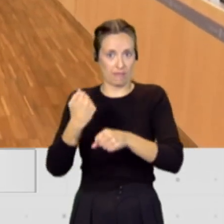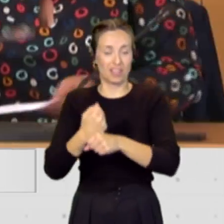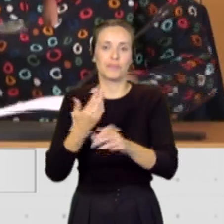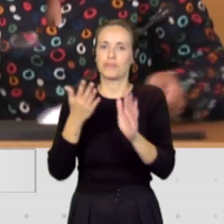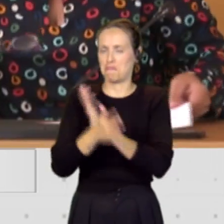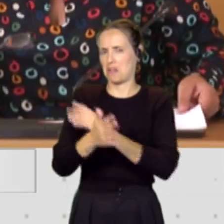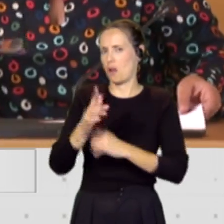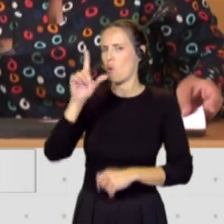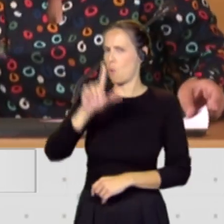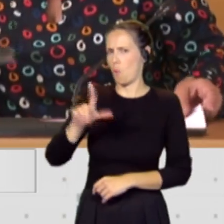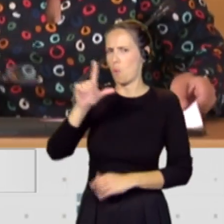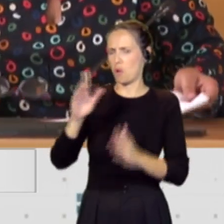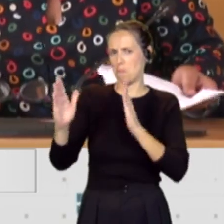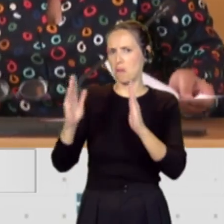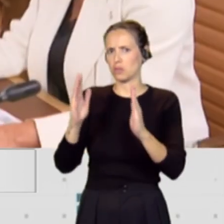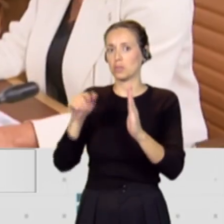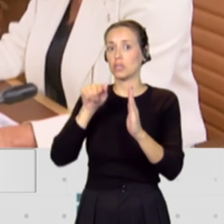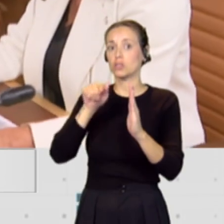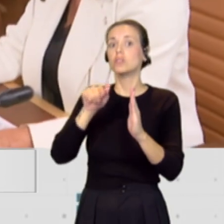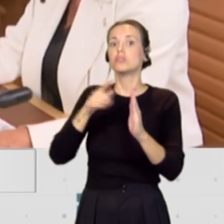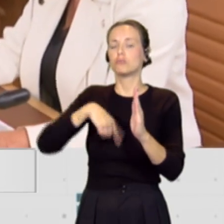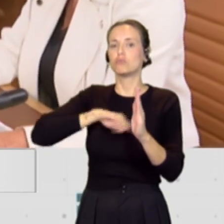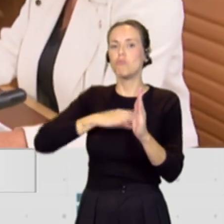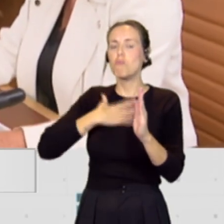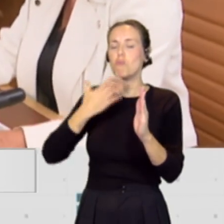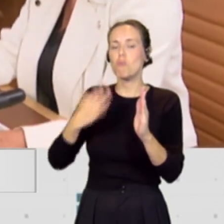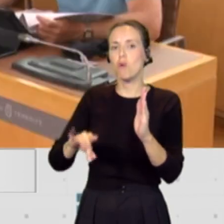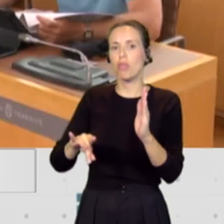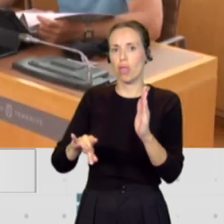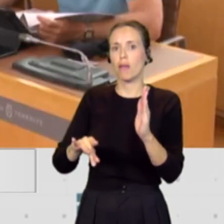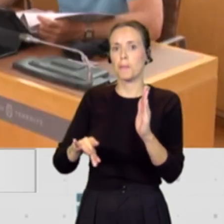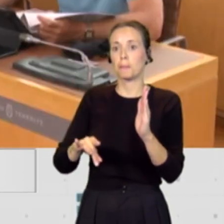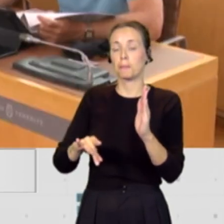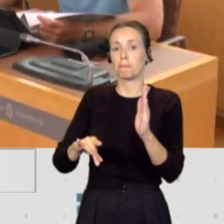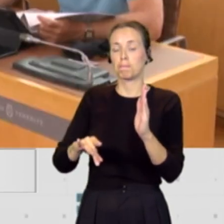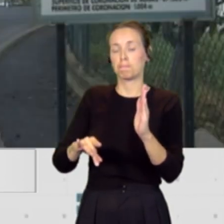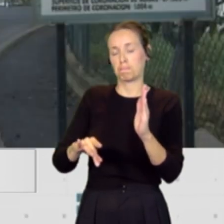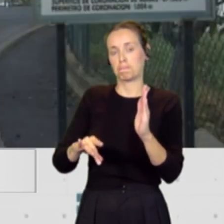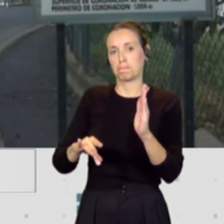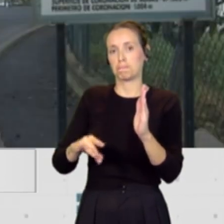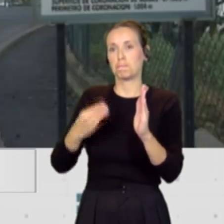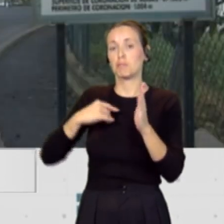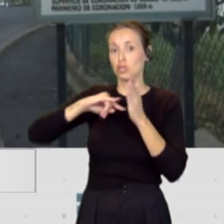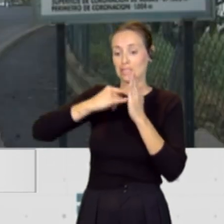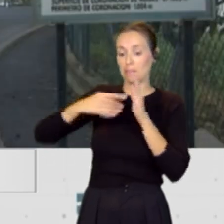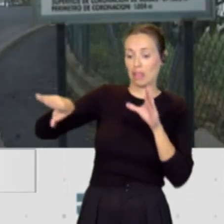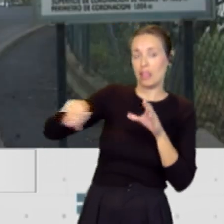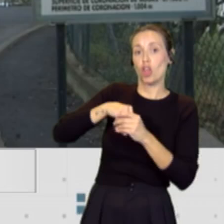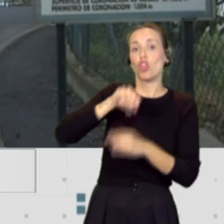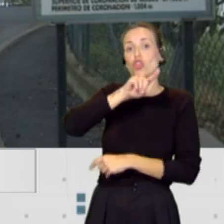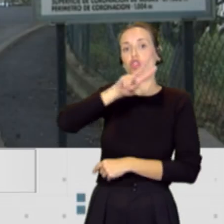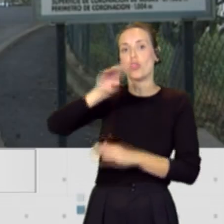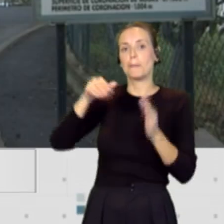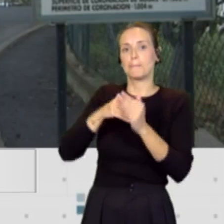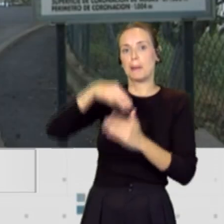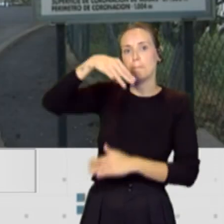a lo largo del mes de julio vamos a estar en disposición de poner dentro del sistema 12.000 metros cúbicos de agua